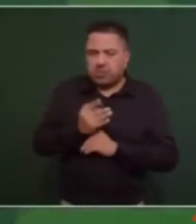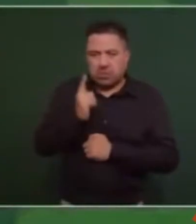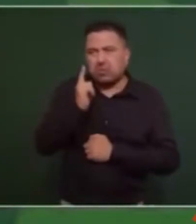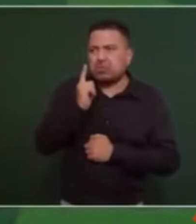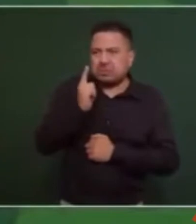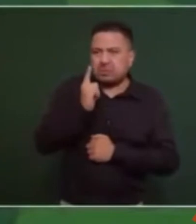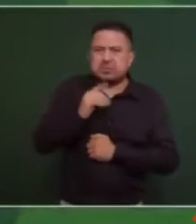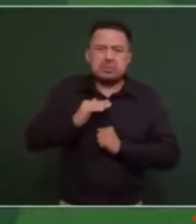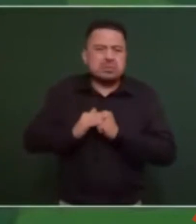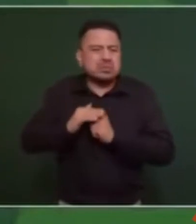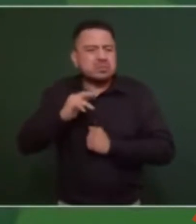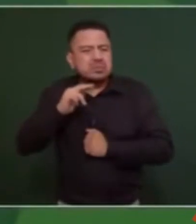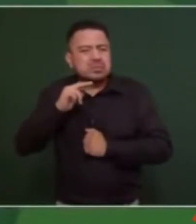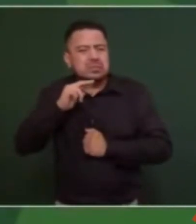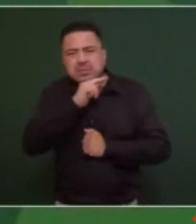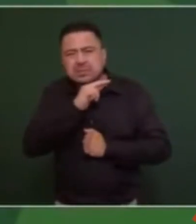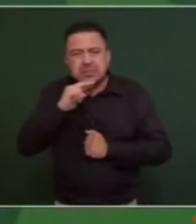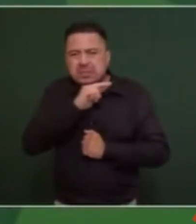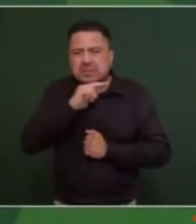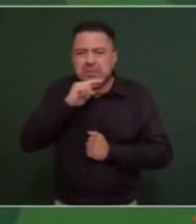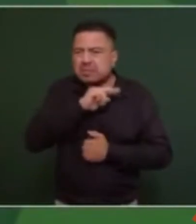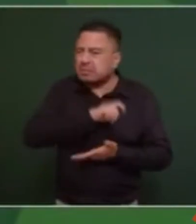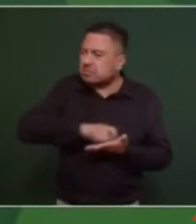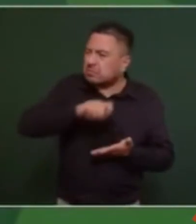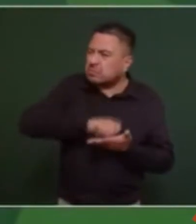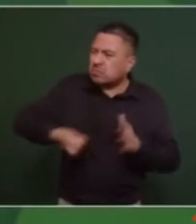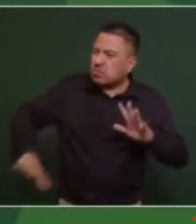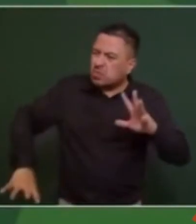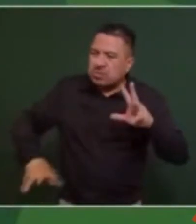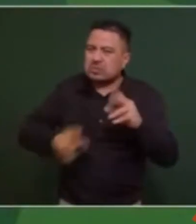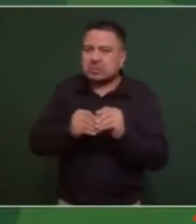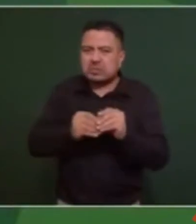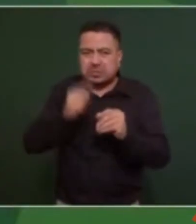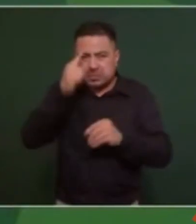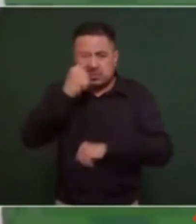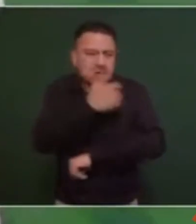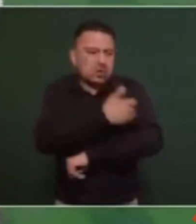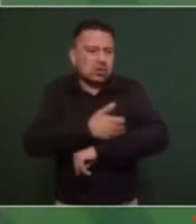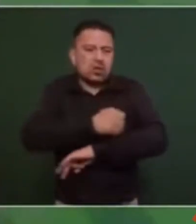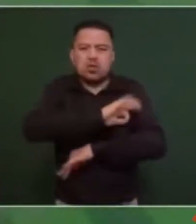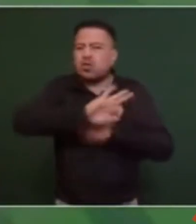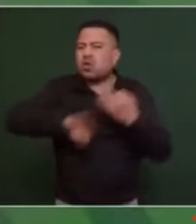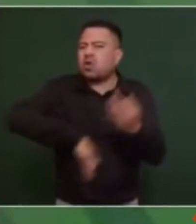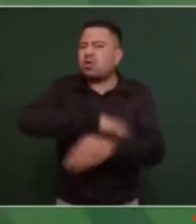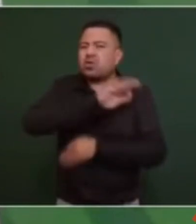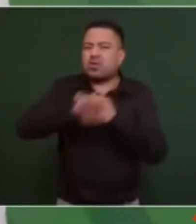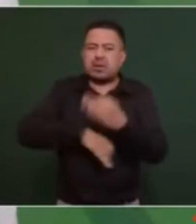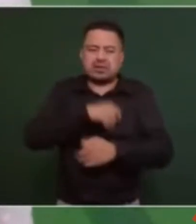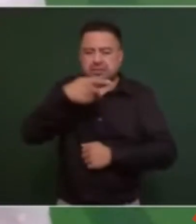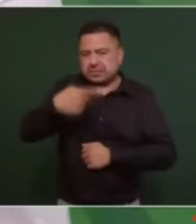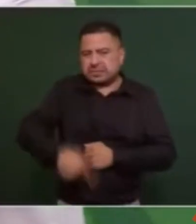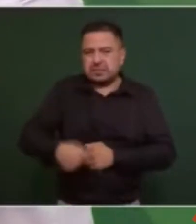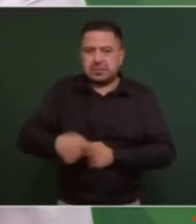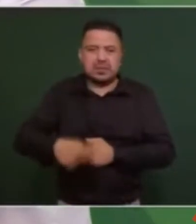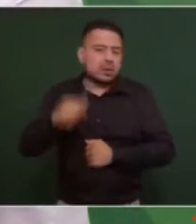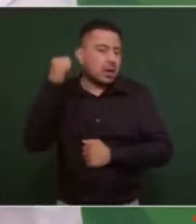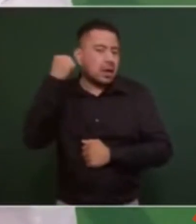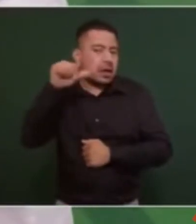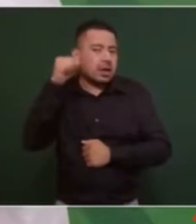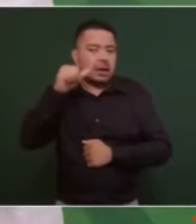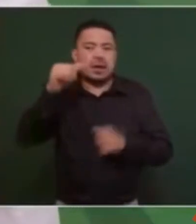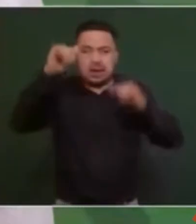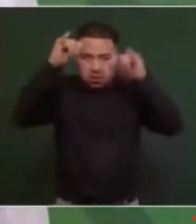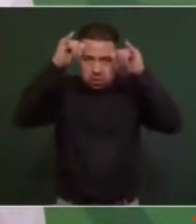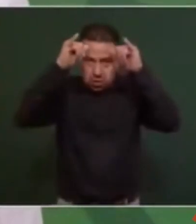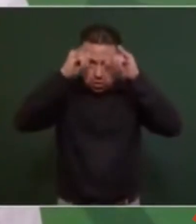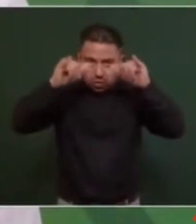que los tengamos pronto para todas las familias de Acapulco y de